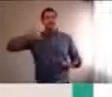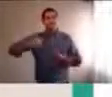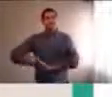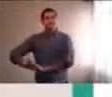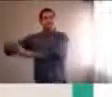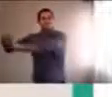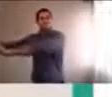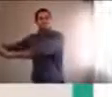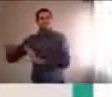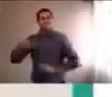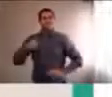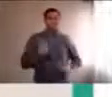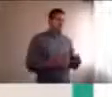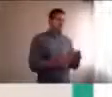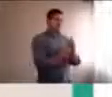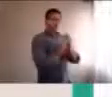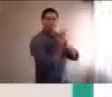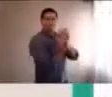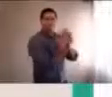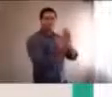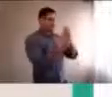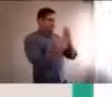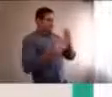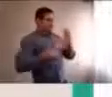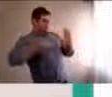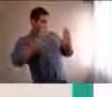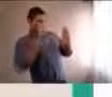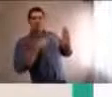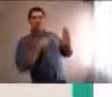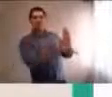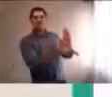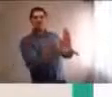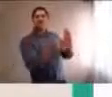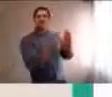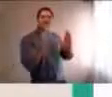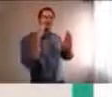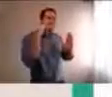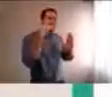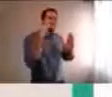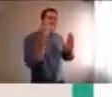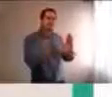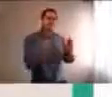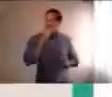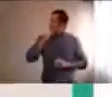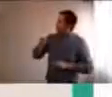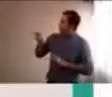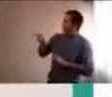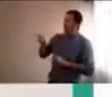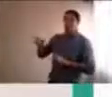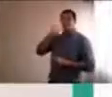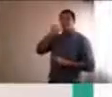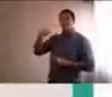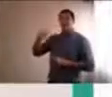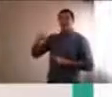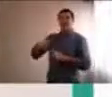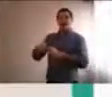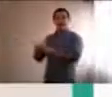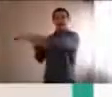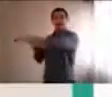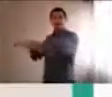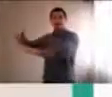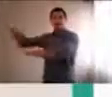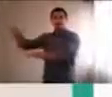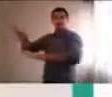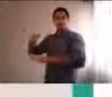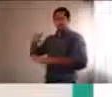para leer el cuento, tenemos que dejar el celular, ¿no? de lado, entonces, tiene que ver un poco con eso, ¿no? con, con poder,